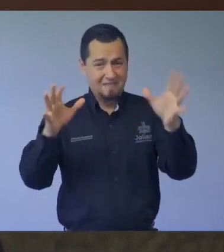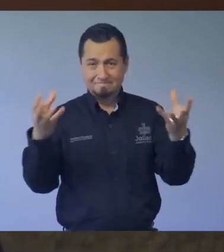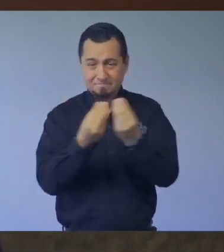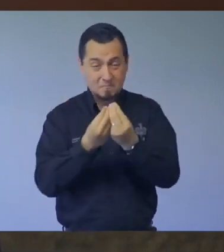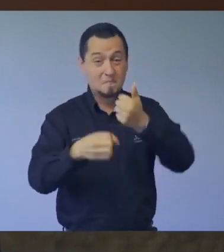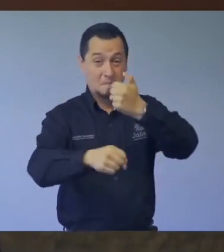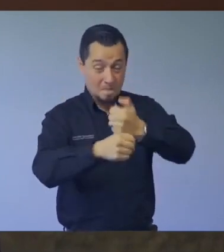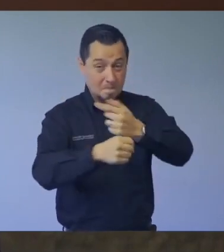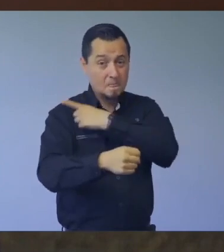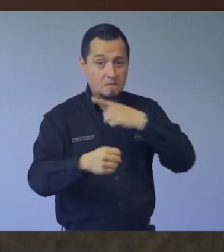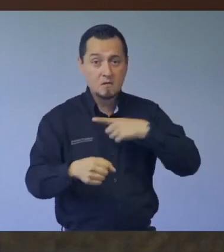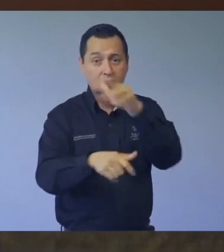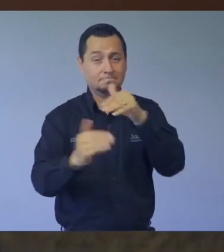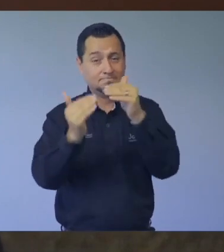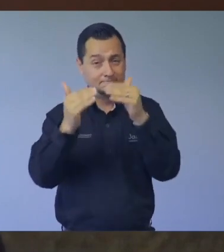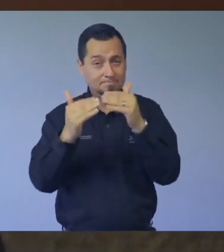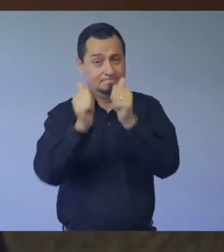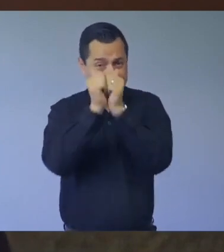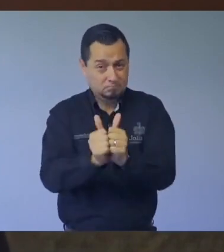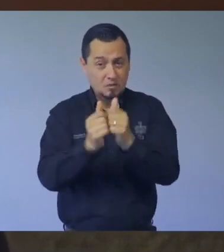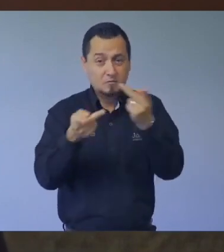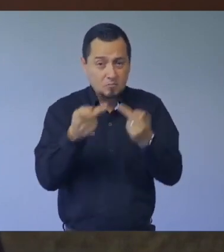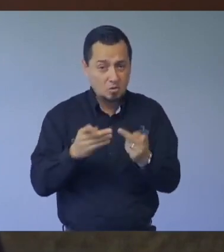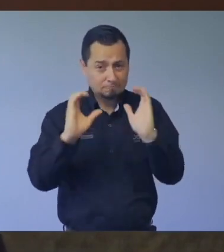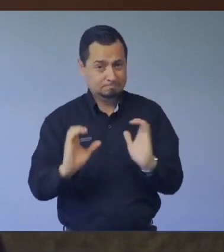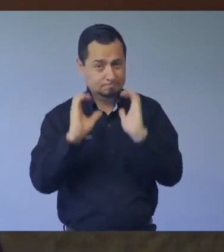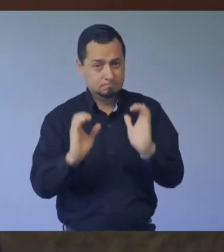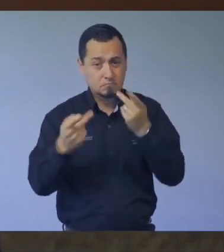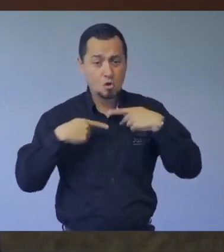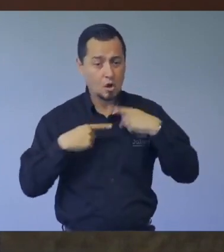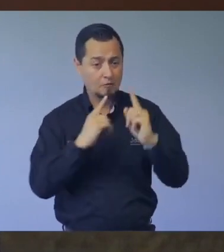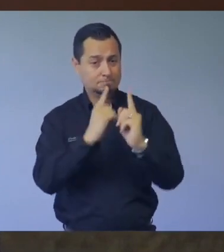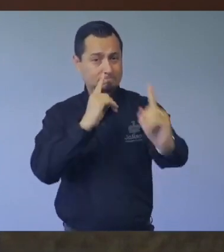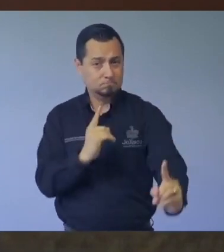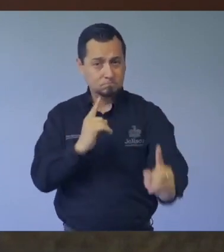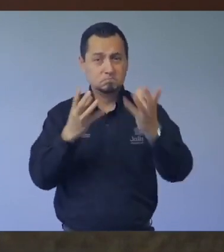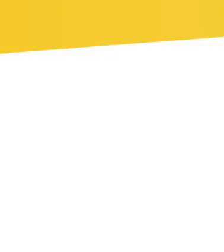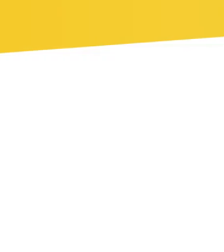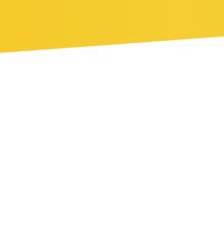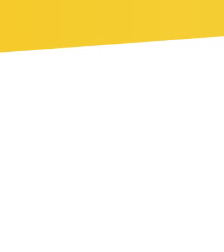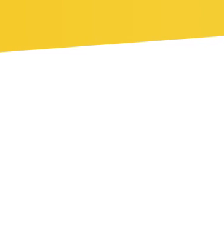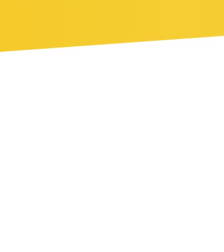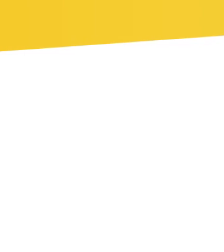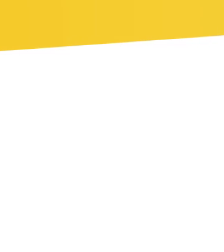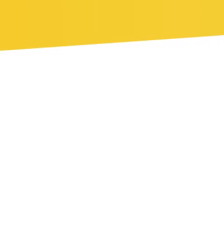Sexto, deberán guardarse en todo momento las medidas de salubridad y de sana distancia que todos conocemos.